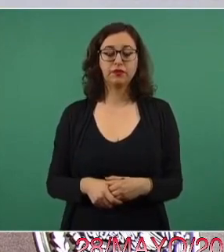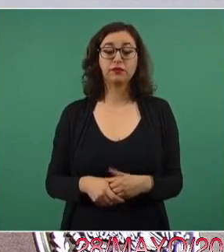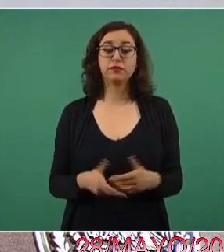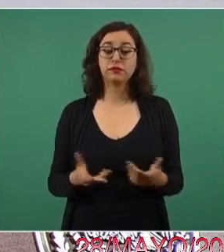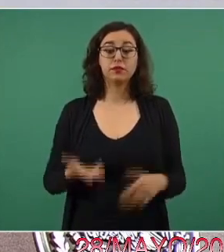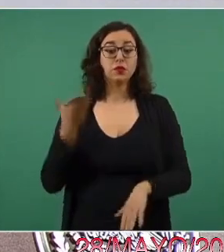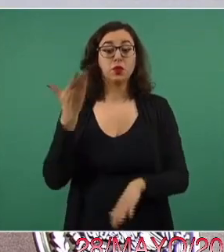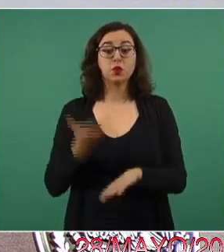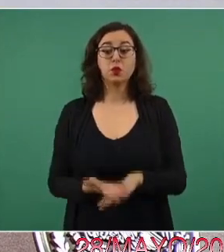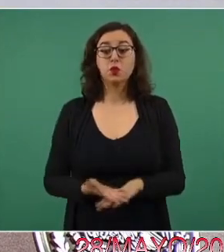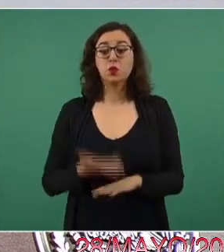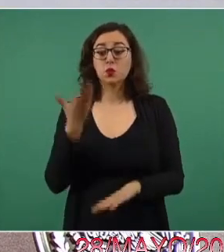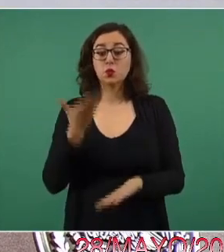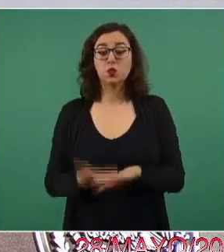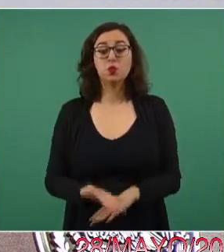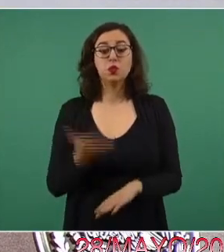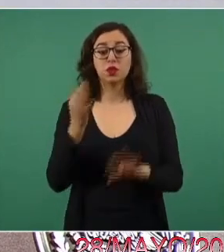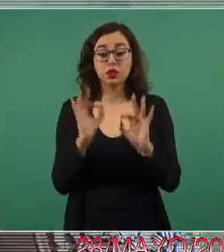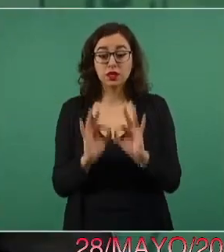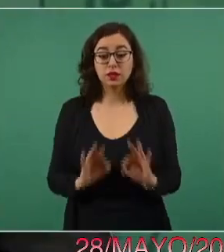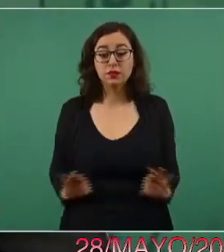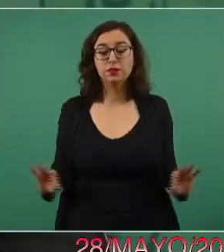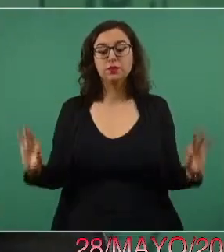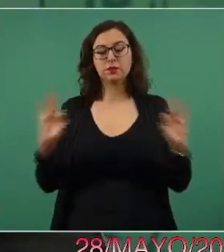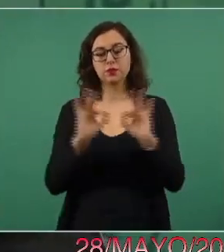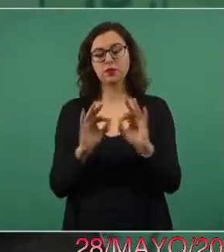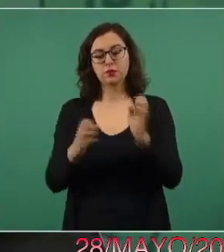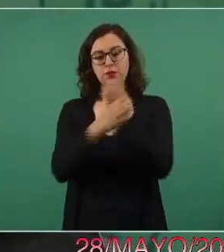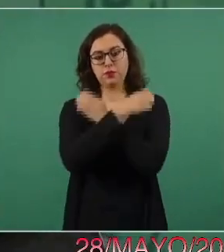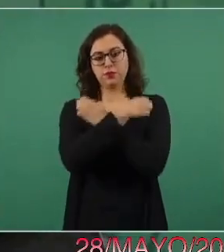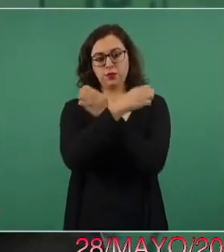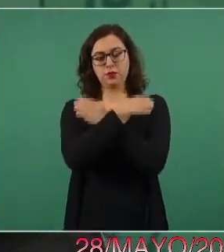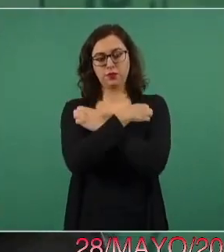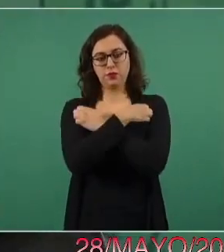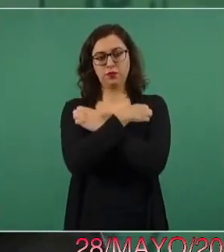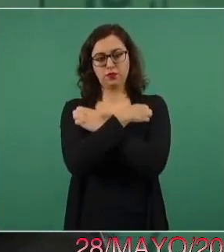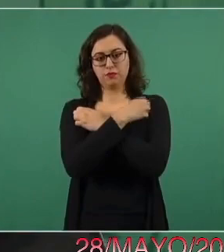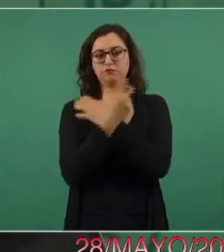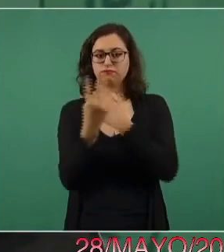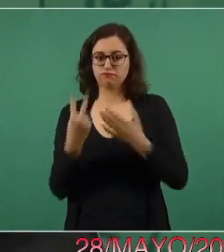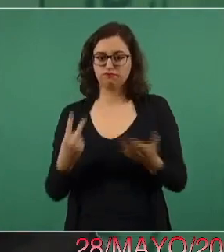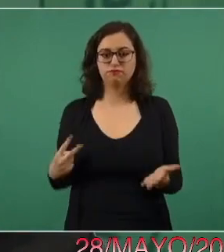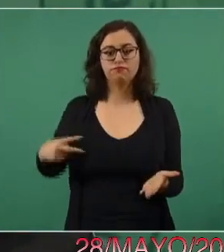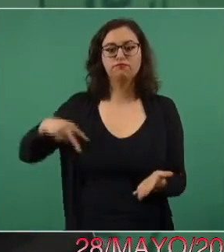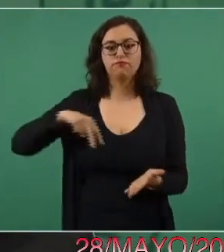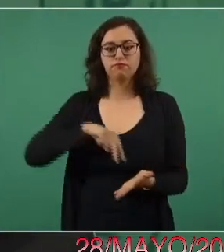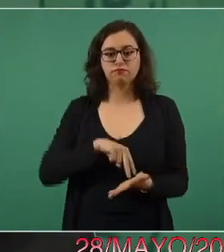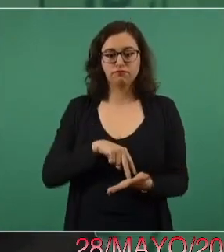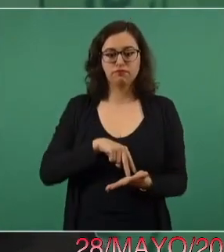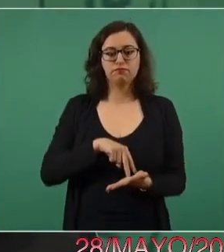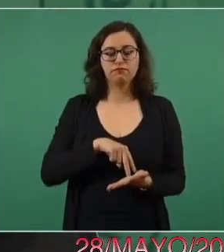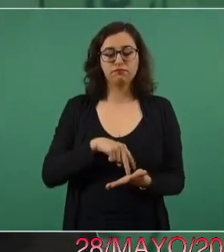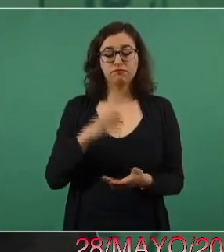importancia que tiene la educación presencial. La escuela